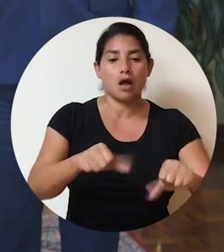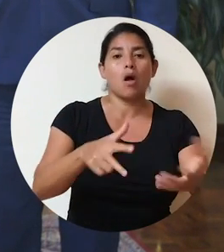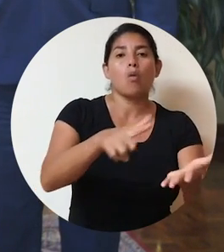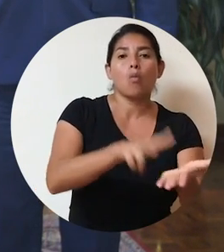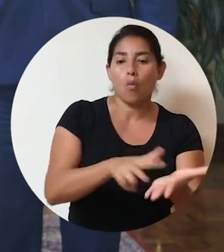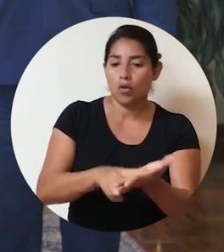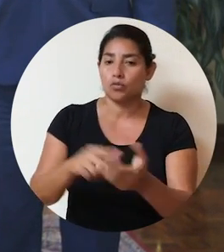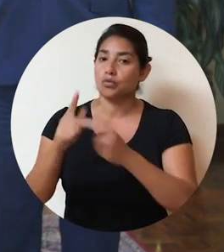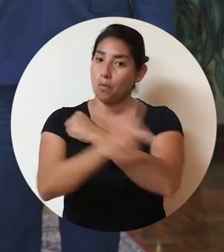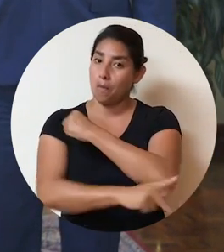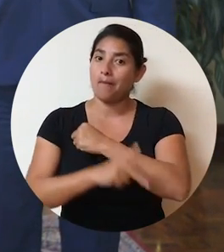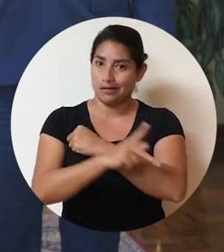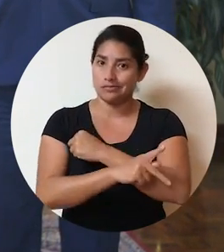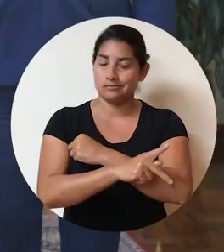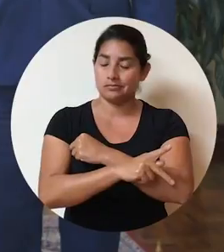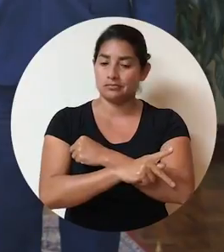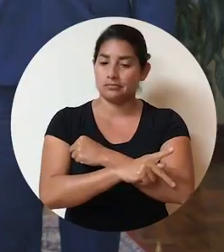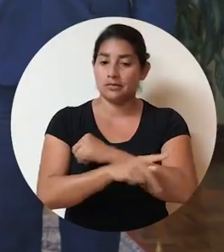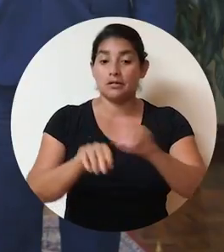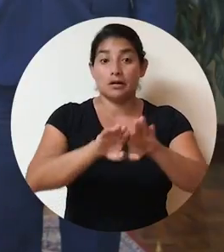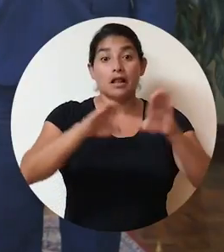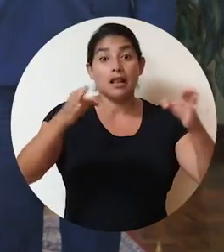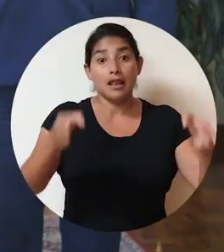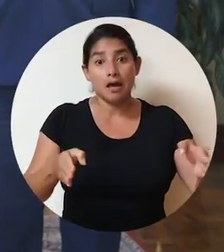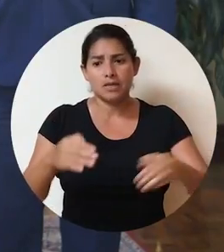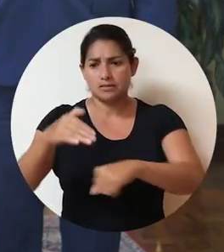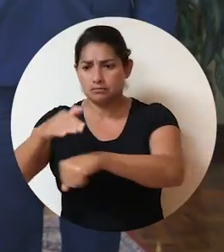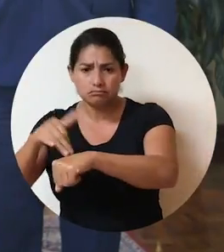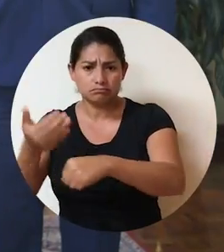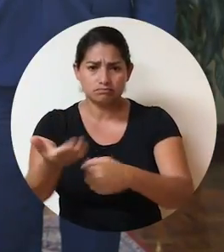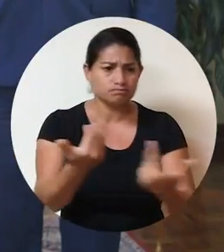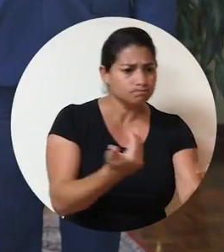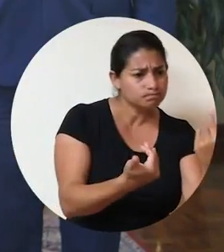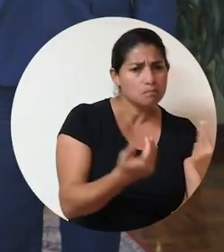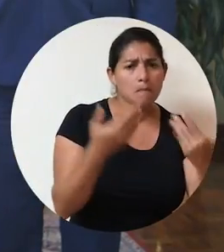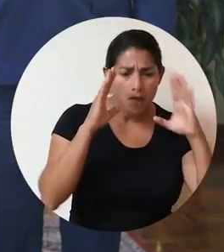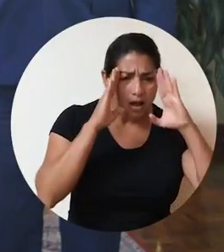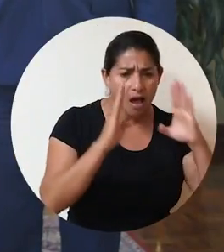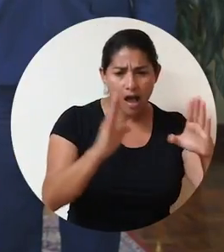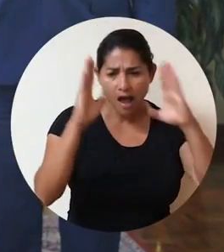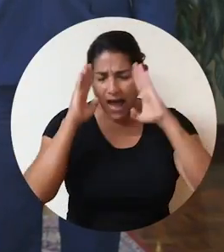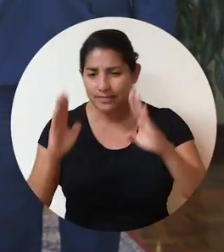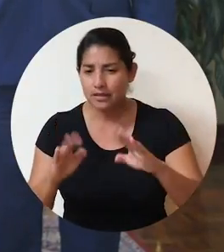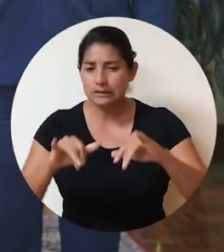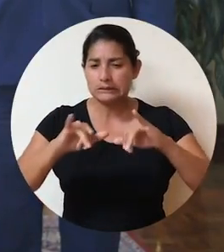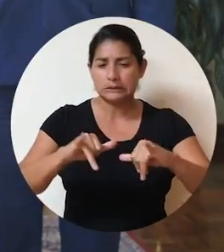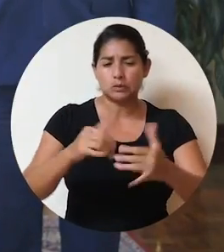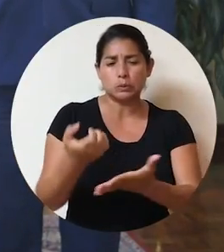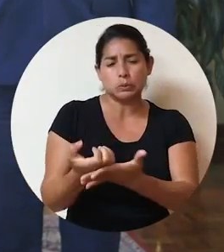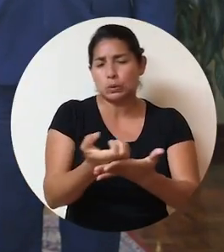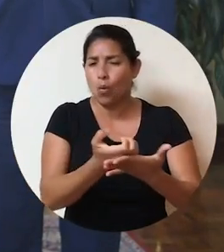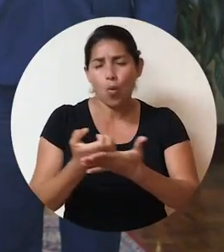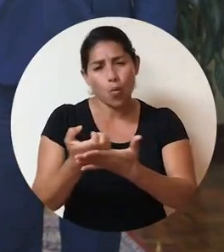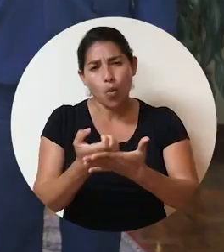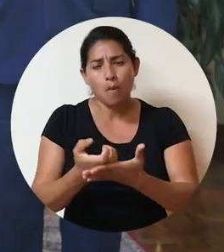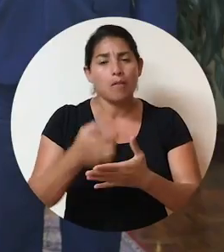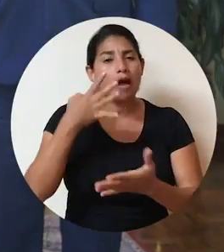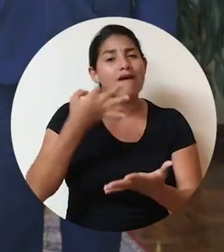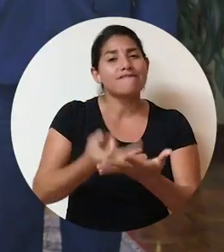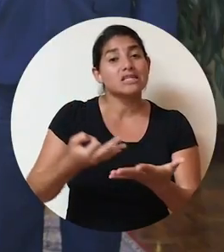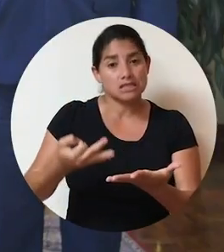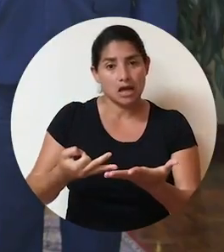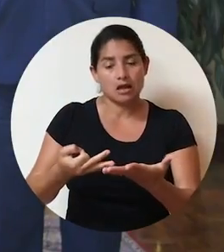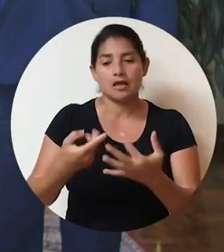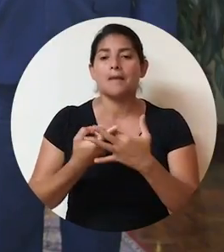acuerdos como país. La mesa que estamos convocando para atender la estabilidad económica